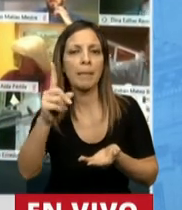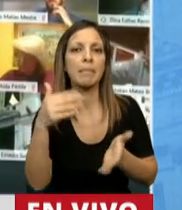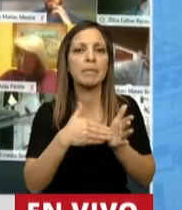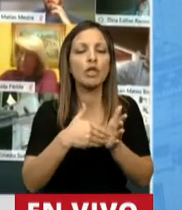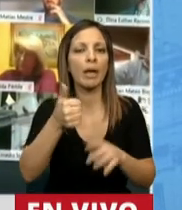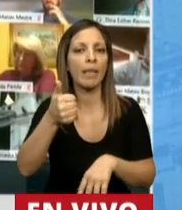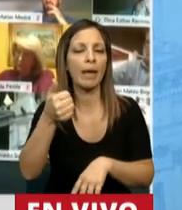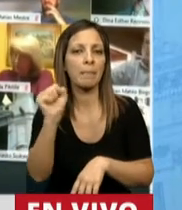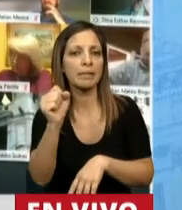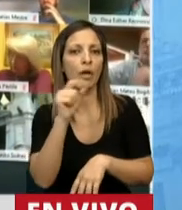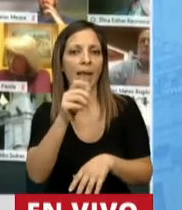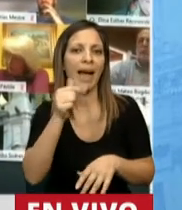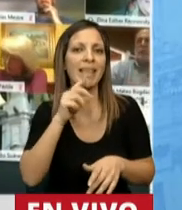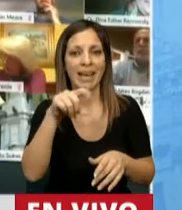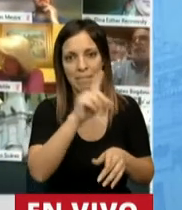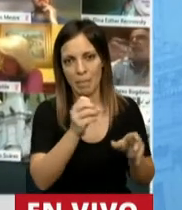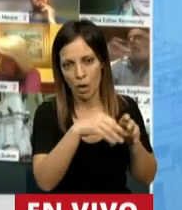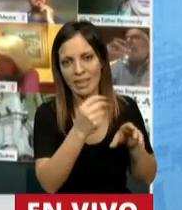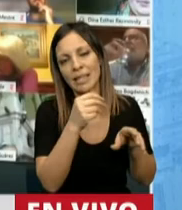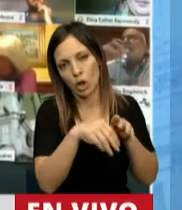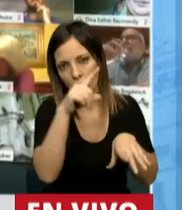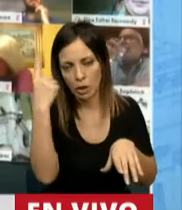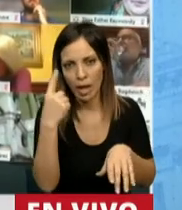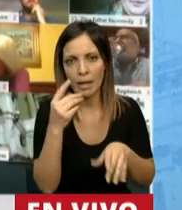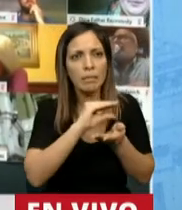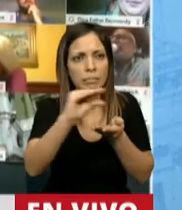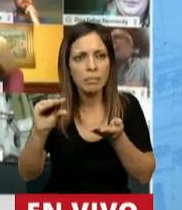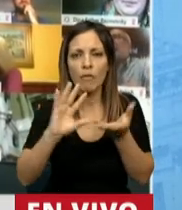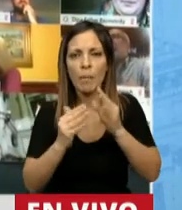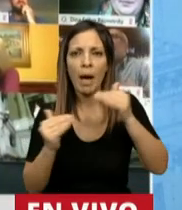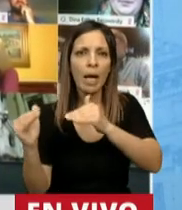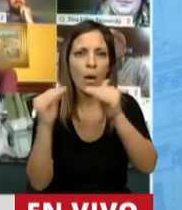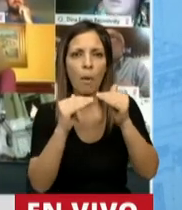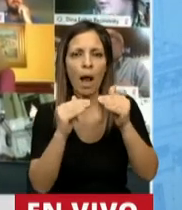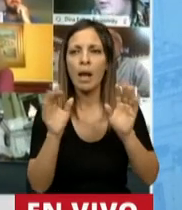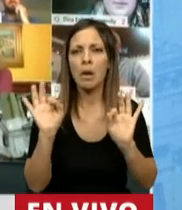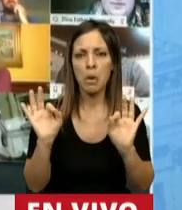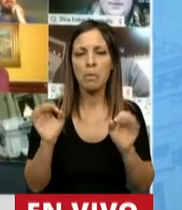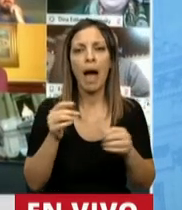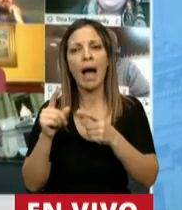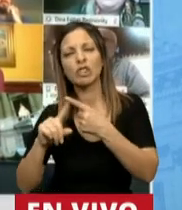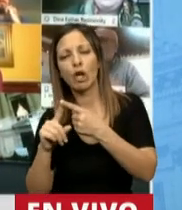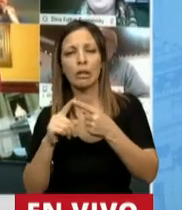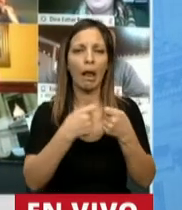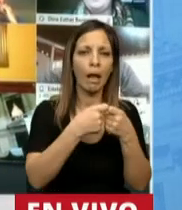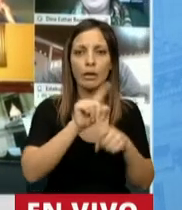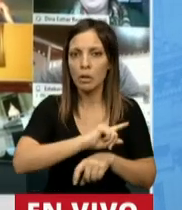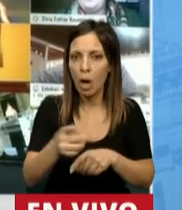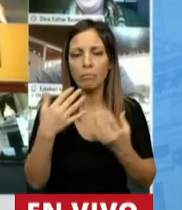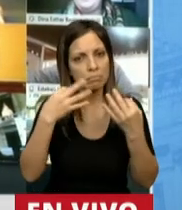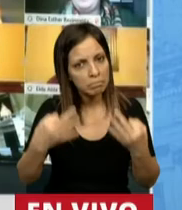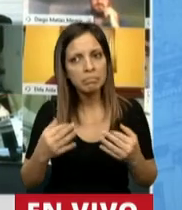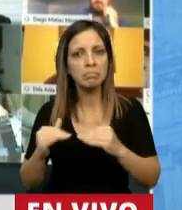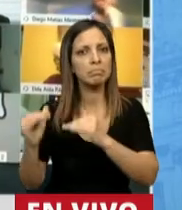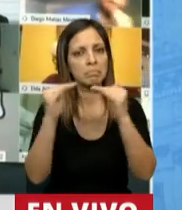de ATN que se distribuyeron no en forma impresionada, no para los amigos políticos de turno, sino que fue en base de criterios objetivos de